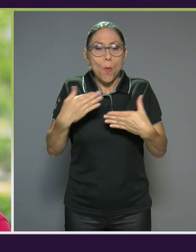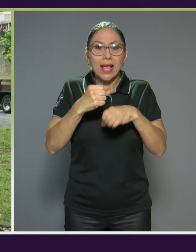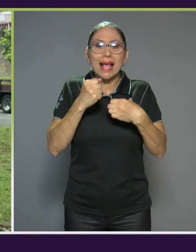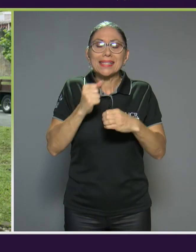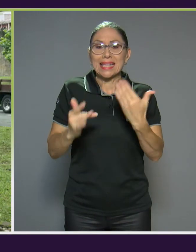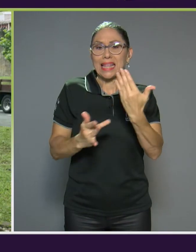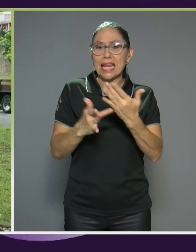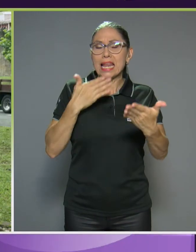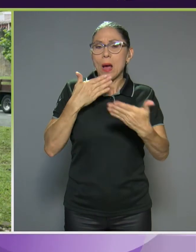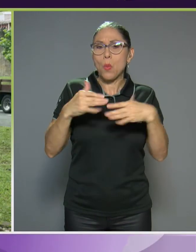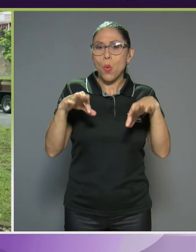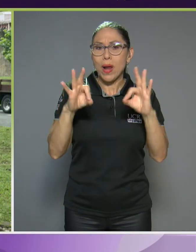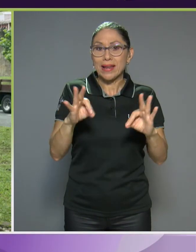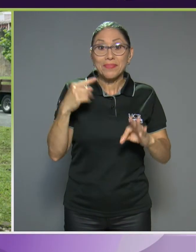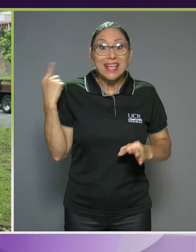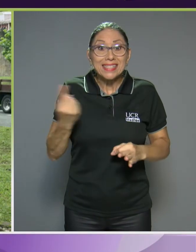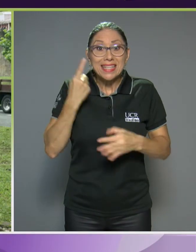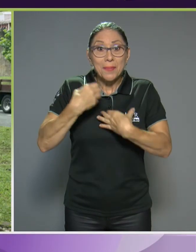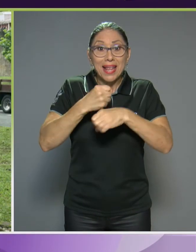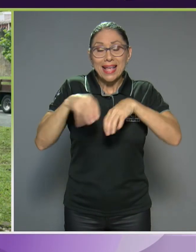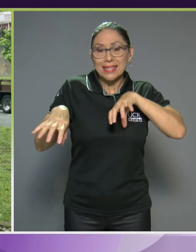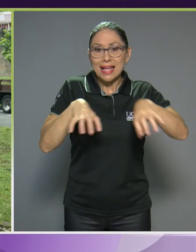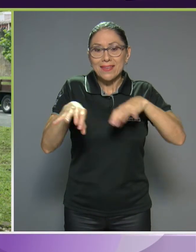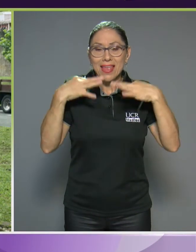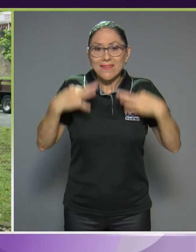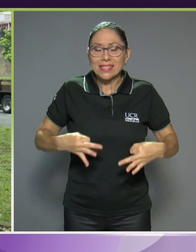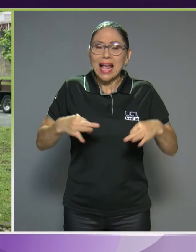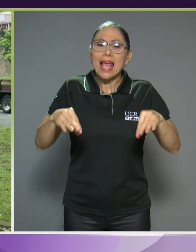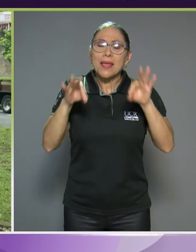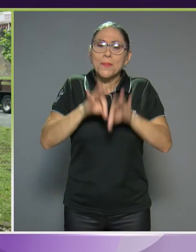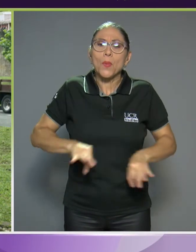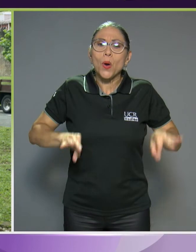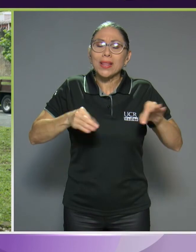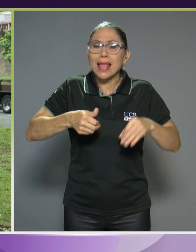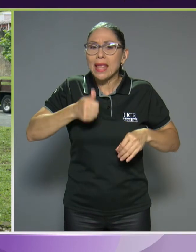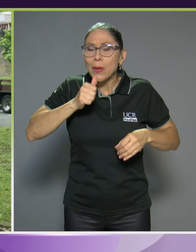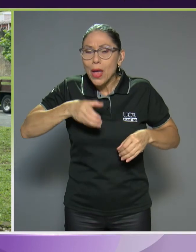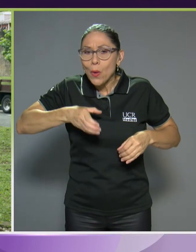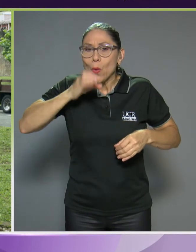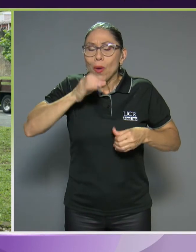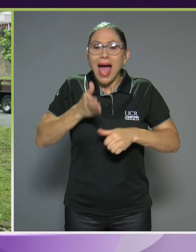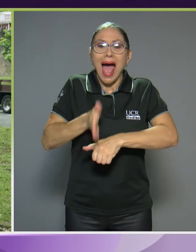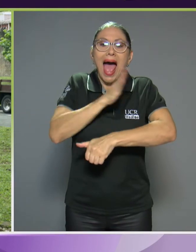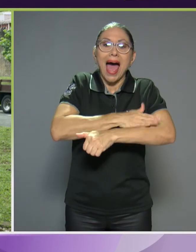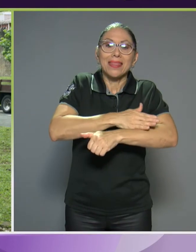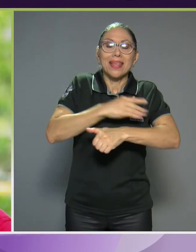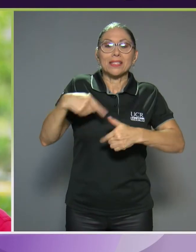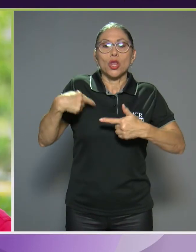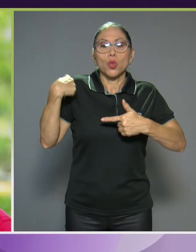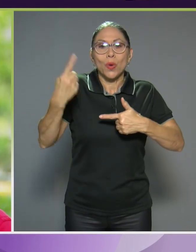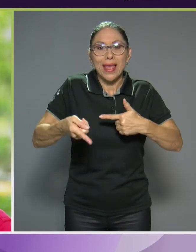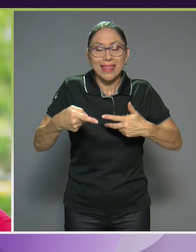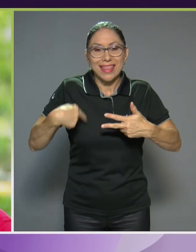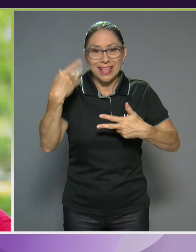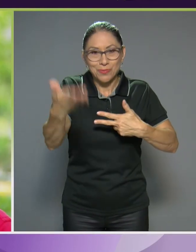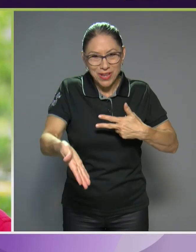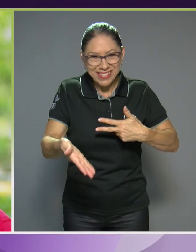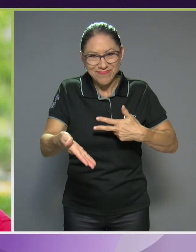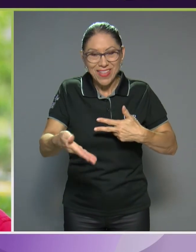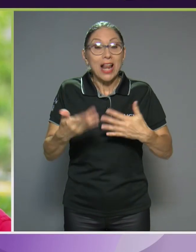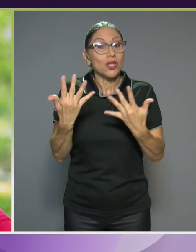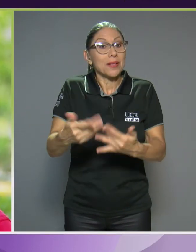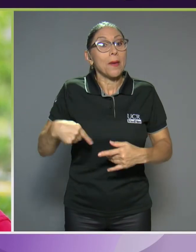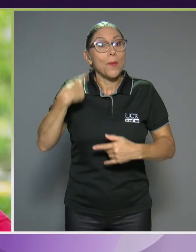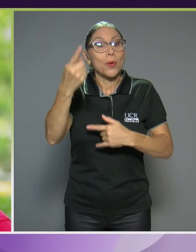técnica. Siempre que estén haciendo actividad física, es importante hidratarse antes, durante y después de la actividad física. Los esperamos en una